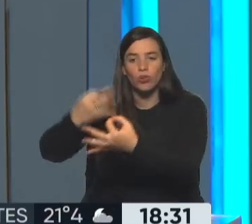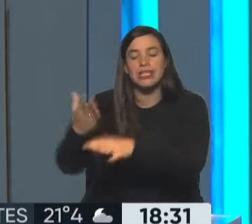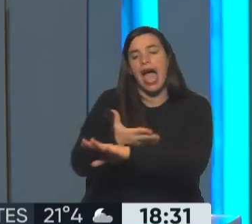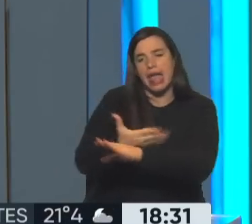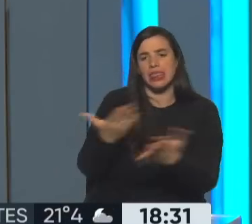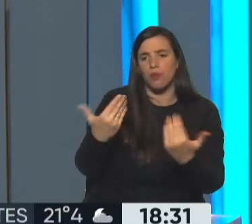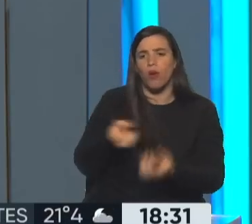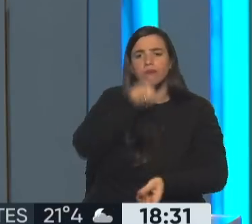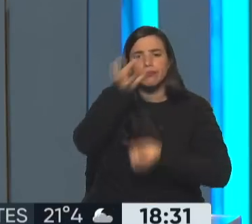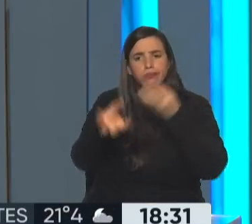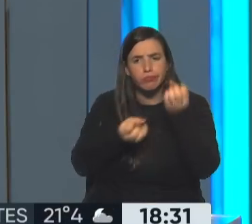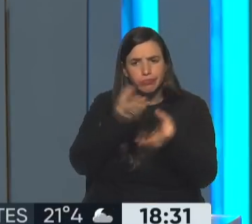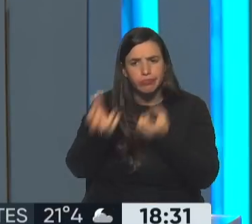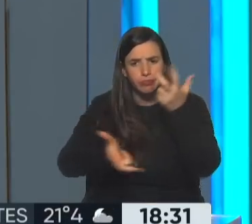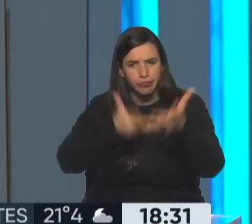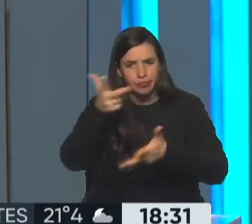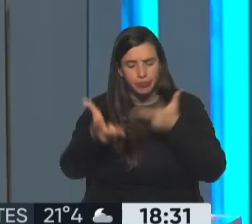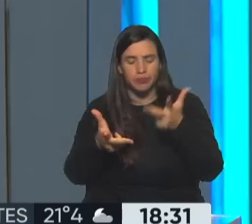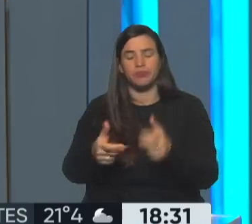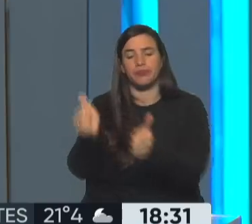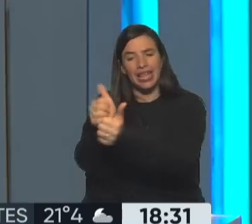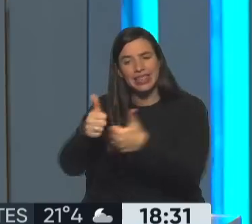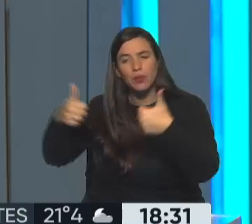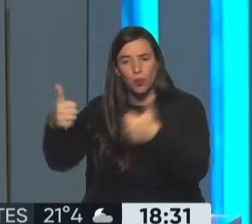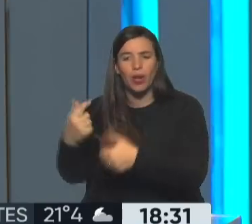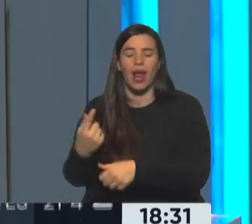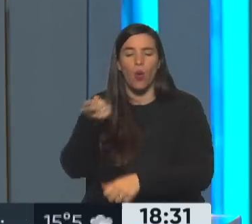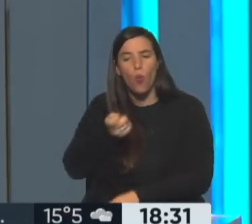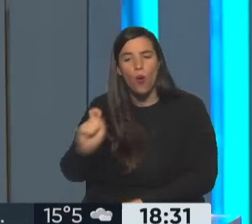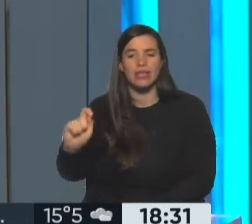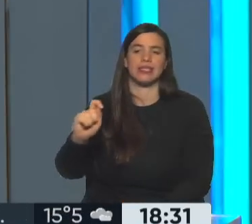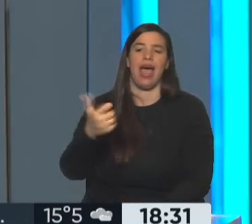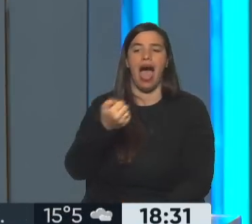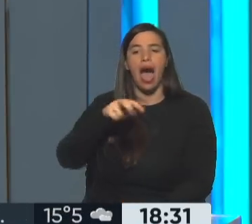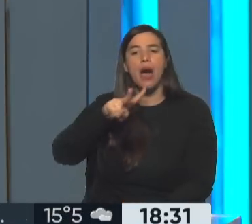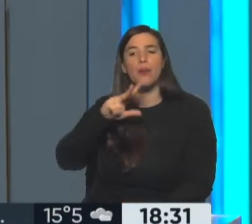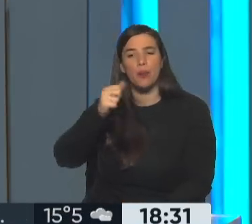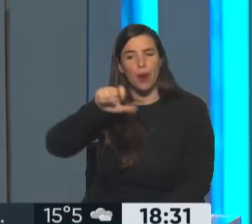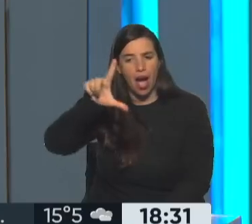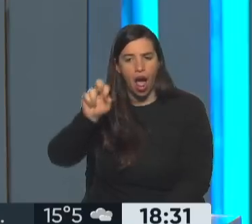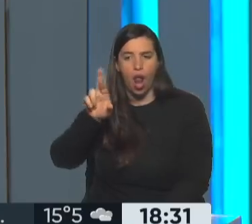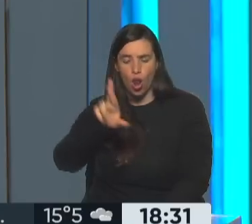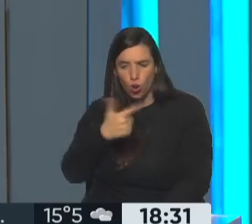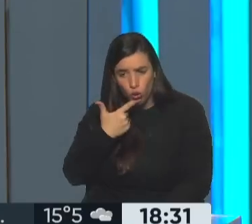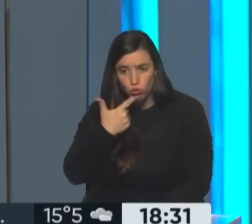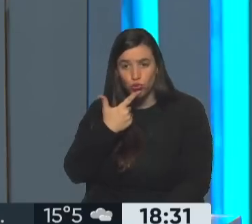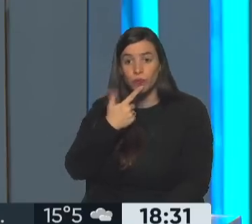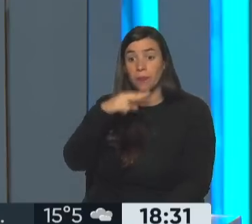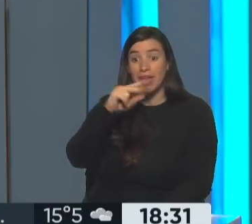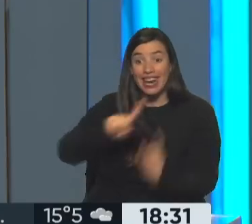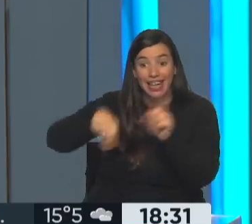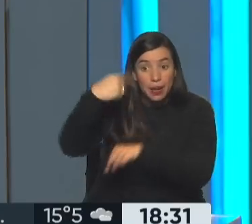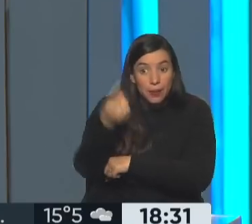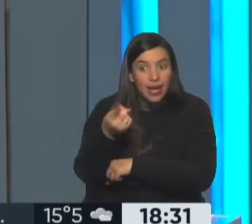caso es un tribunal unipersonal de la jueza Julia Ábalos que en el viernes que viene, atención con la fecha porque está